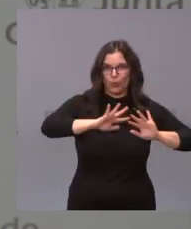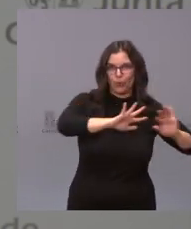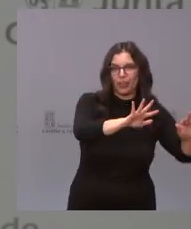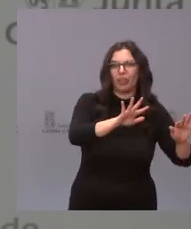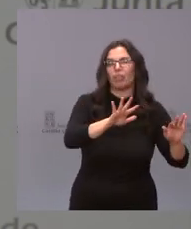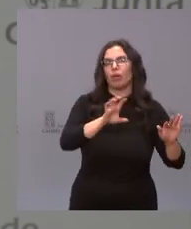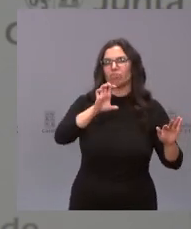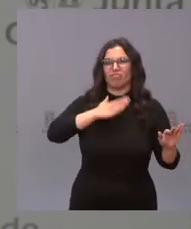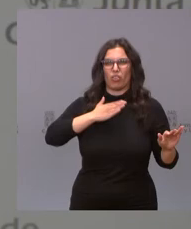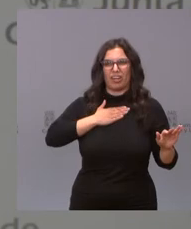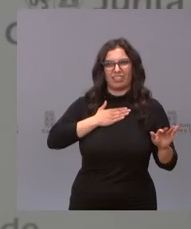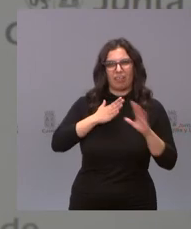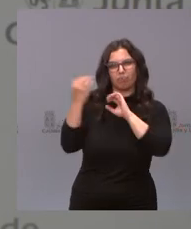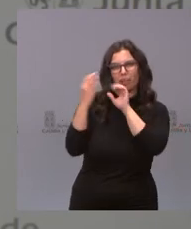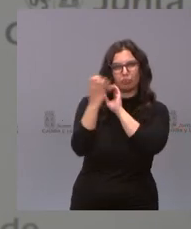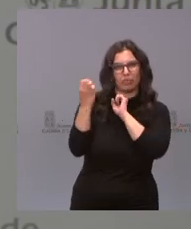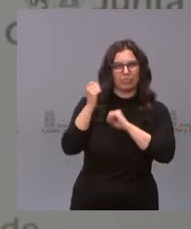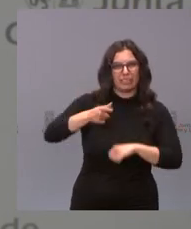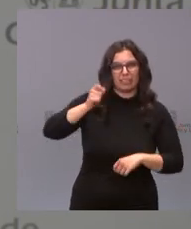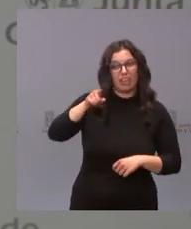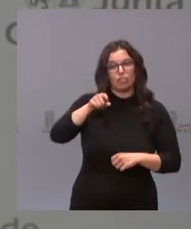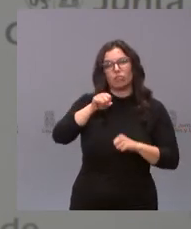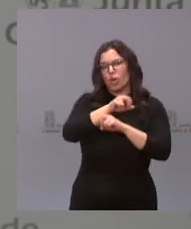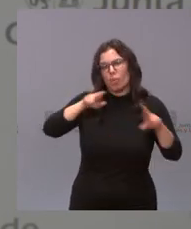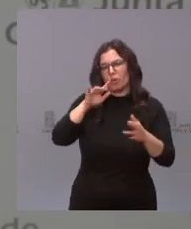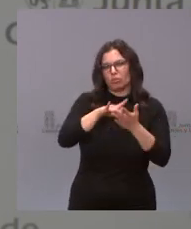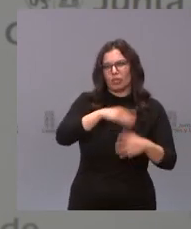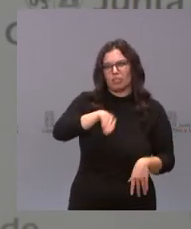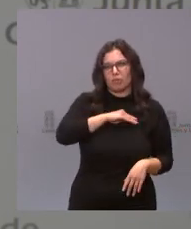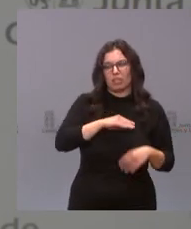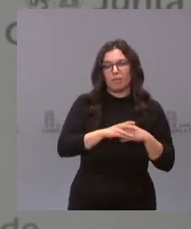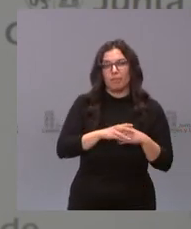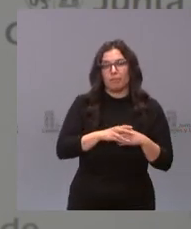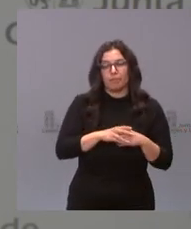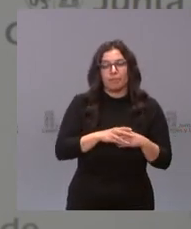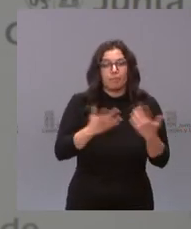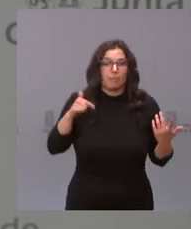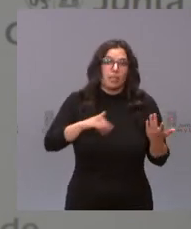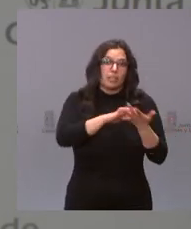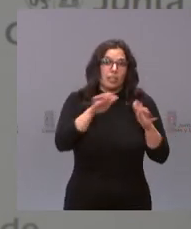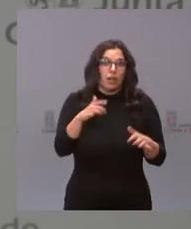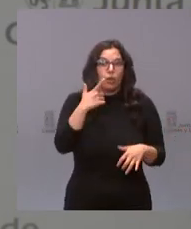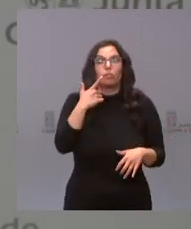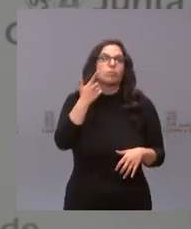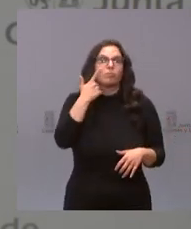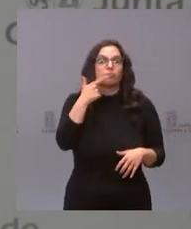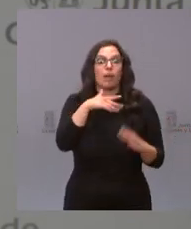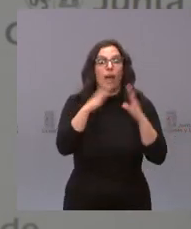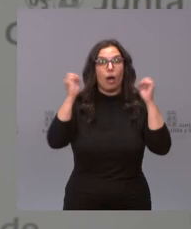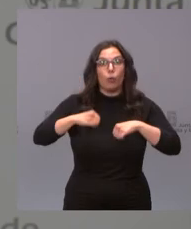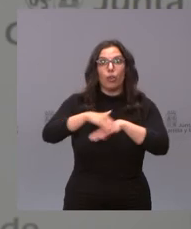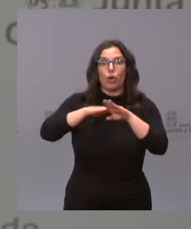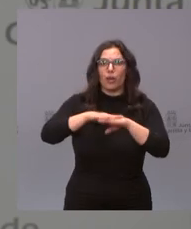nacionalistas yo creo que esto es lo peor que le ha pasado a España y desde luego pues en Castilla y León se ve que los acuerdos de gobierno